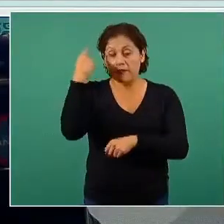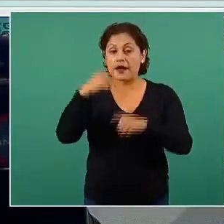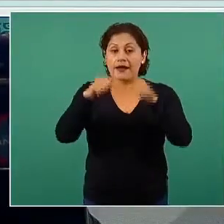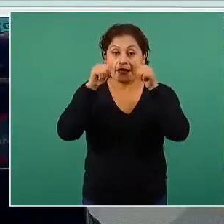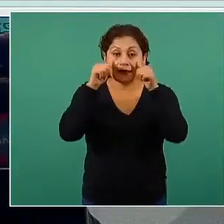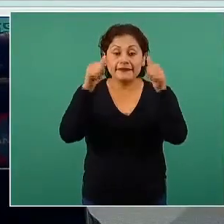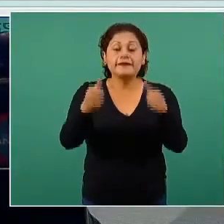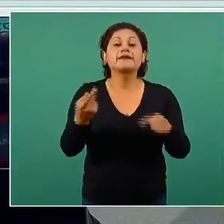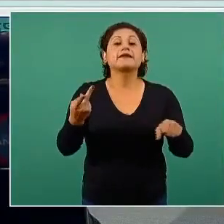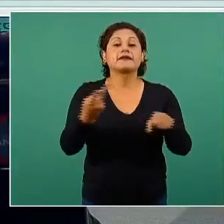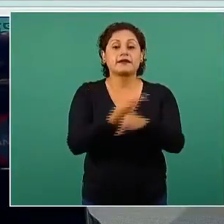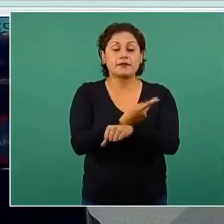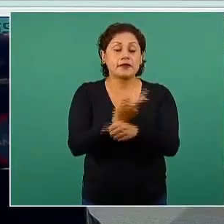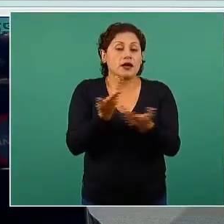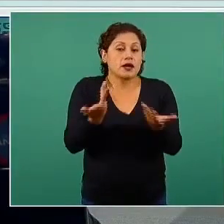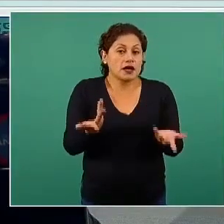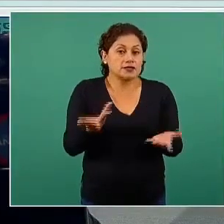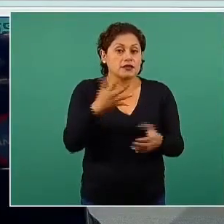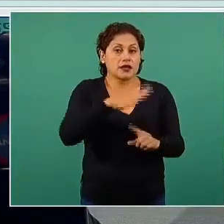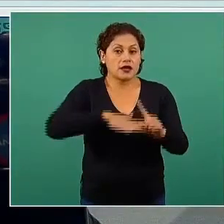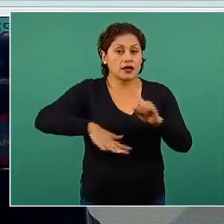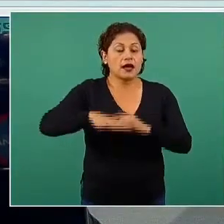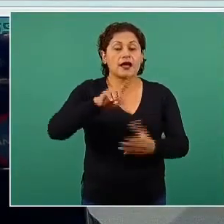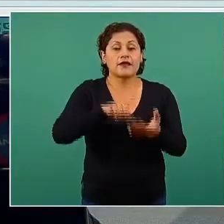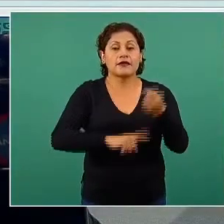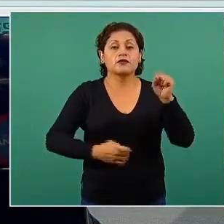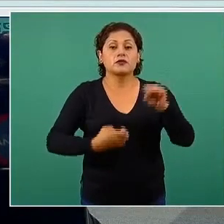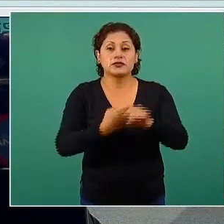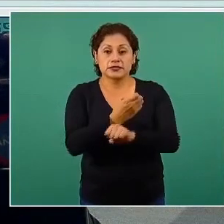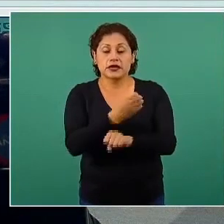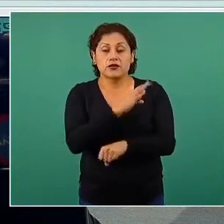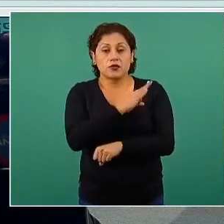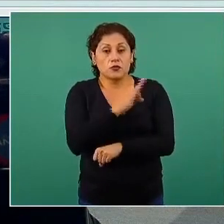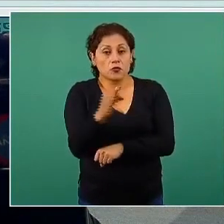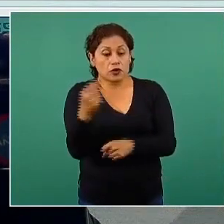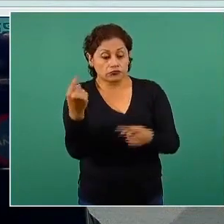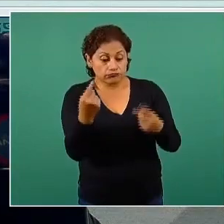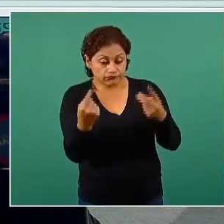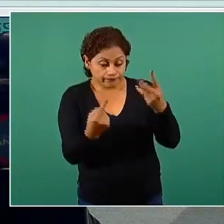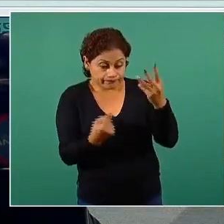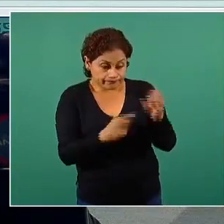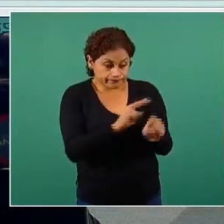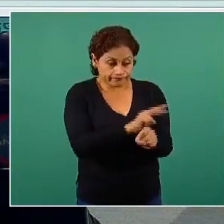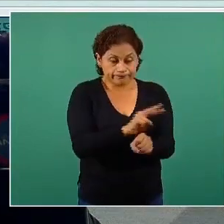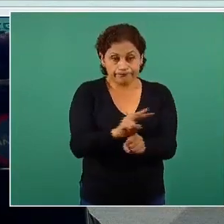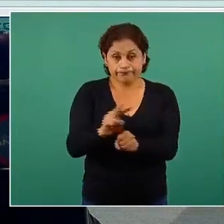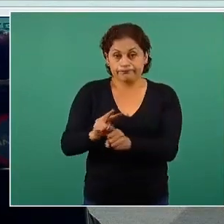niveles de los indicadores pueden incrementarse.